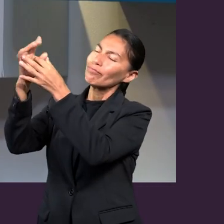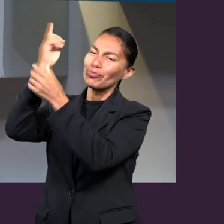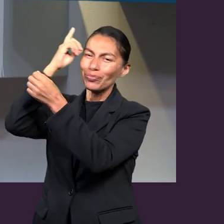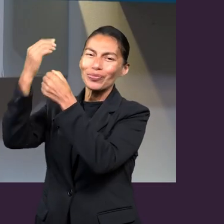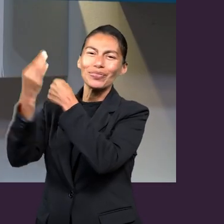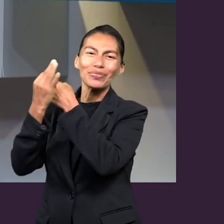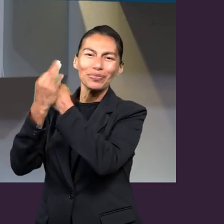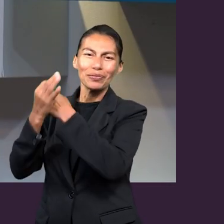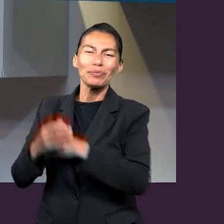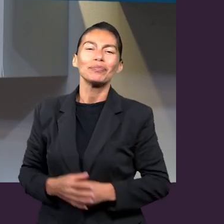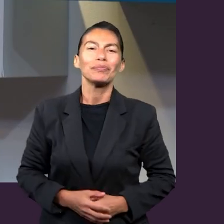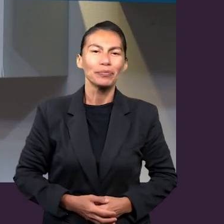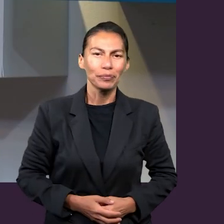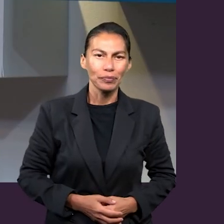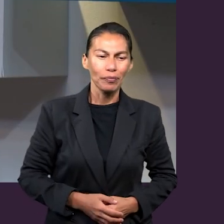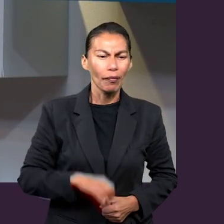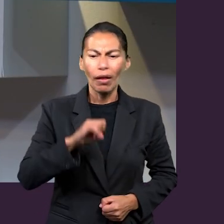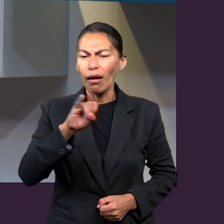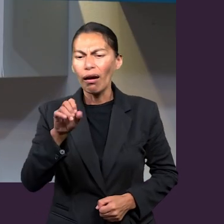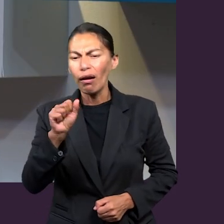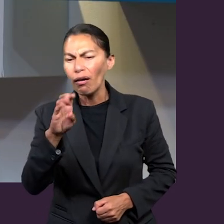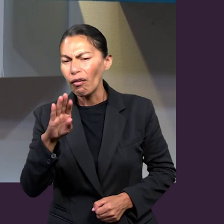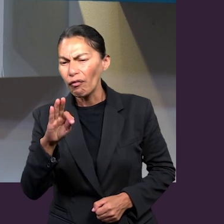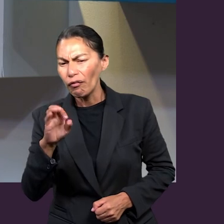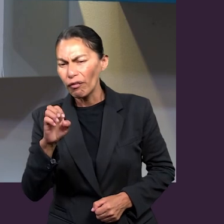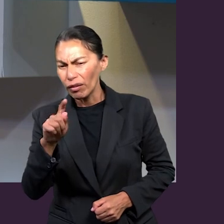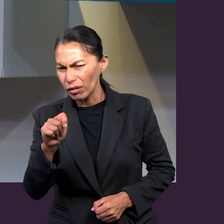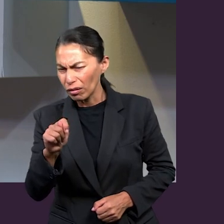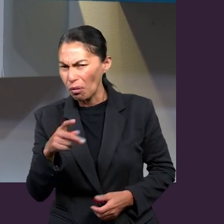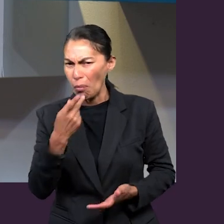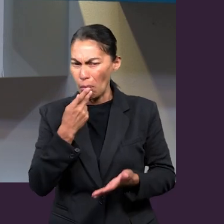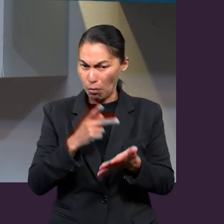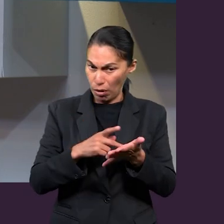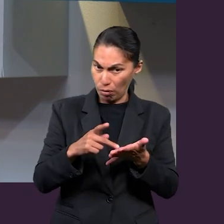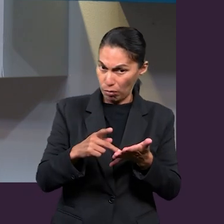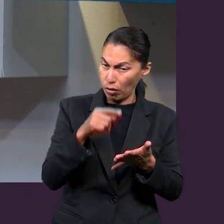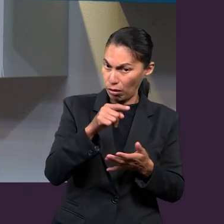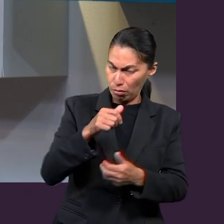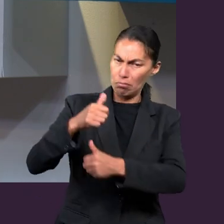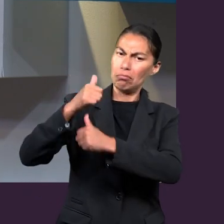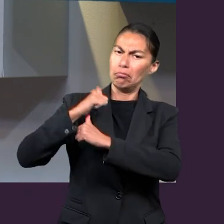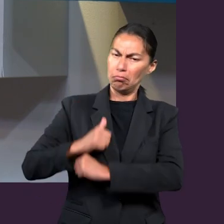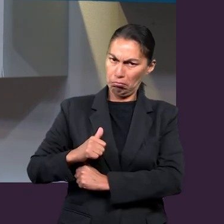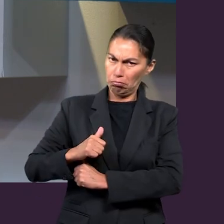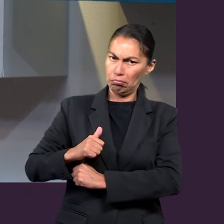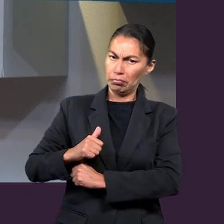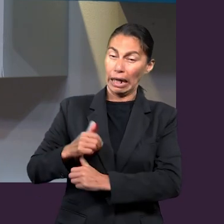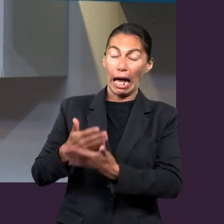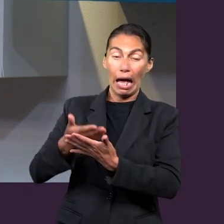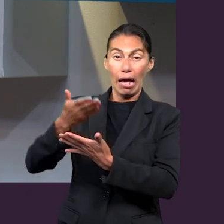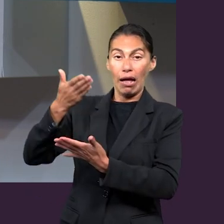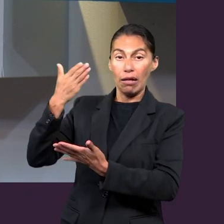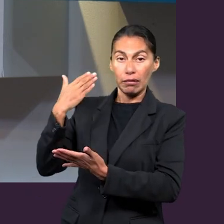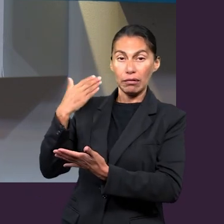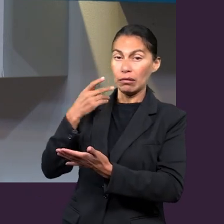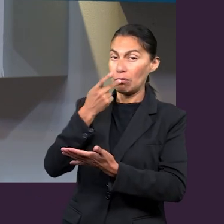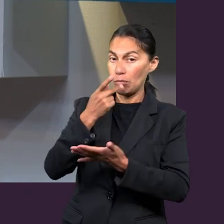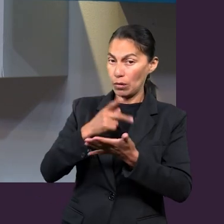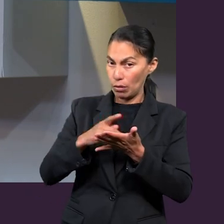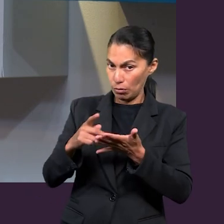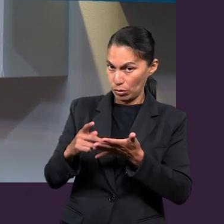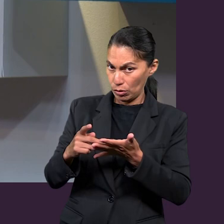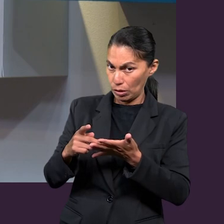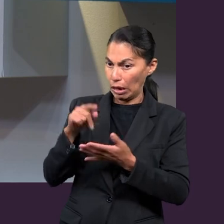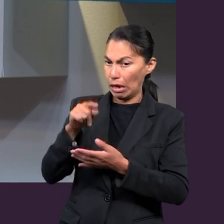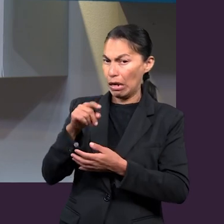Jafez, normalmente Pablo, que tiene una formación militar, no debemos olvidarlo, que Pablo, antes de ser el